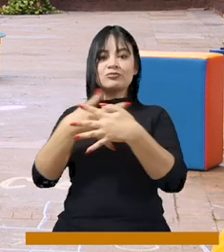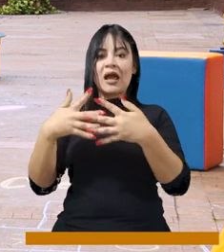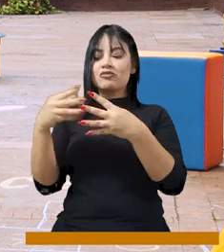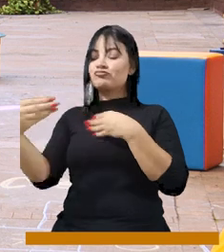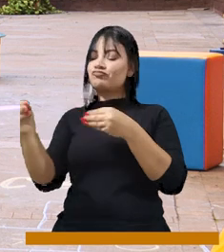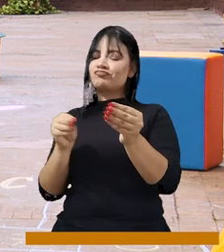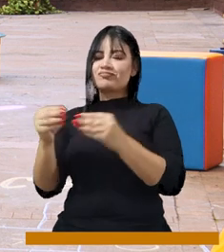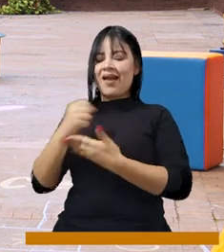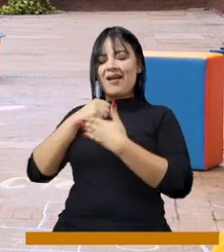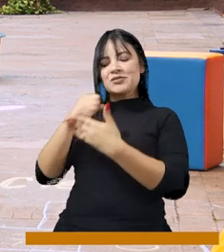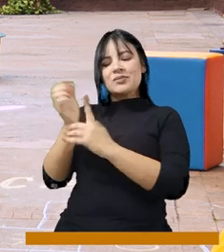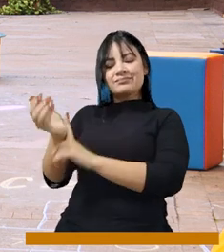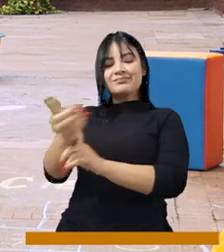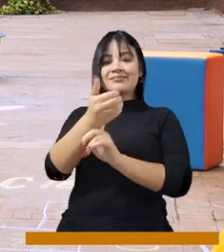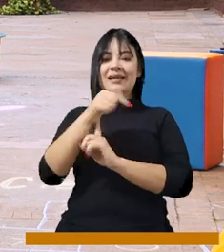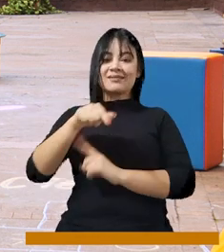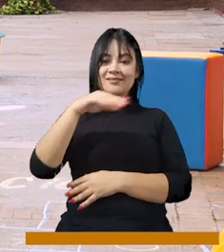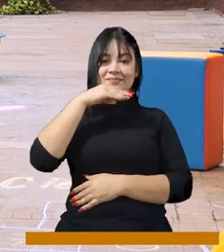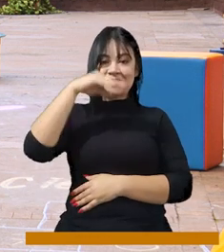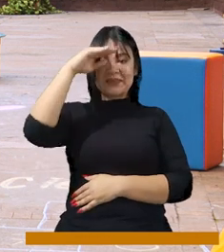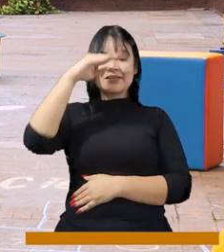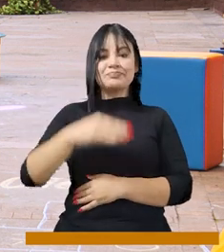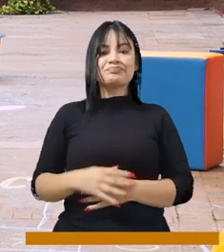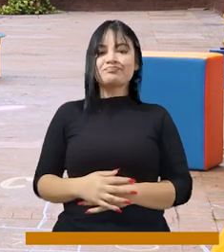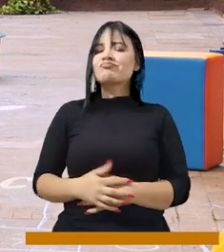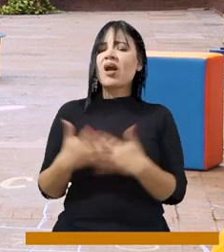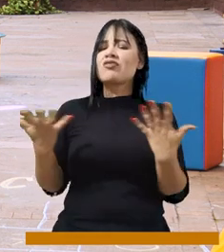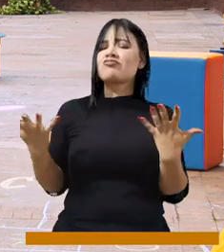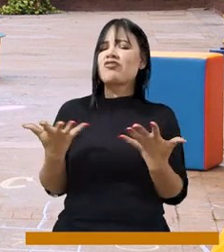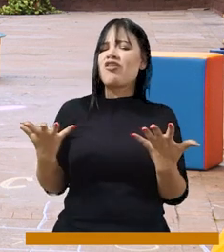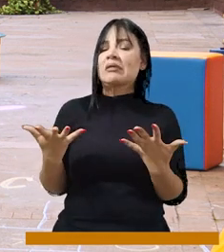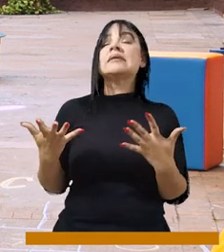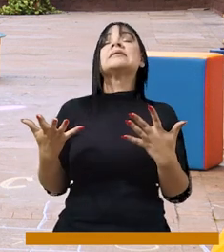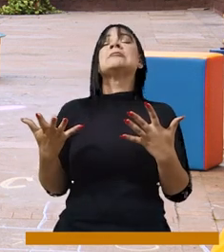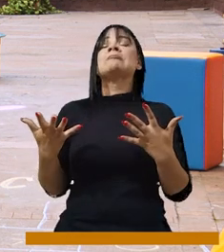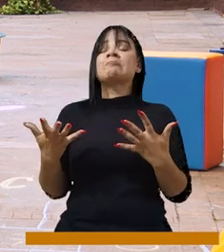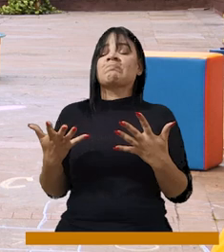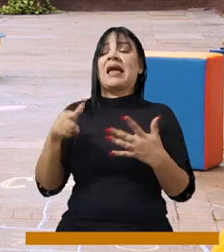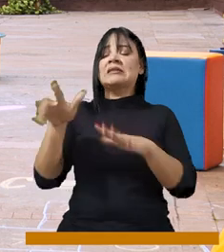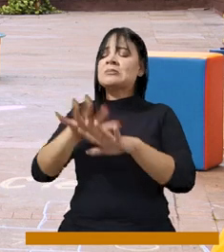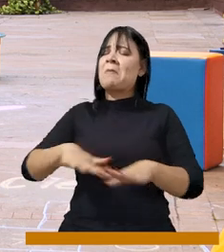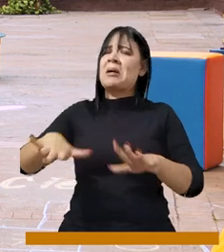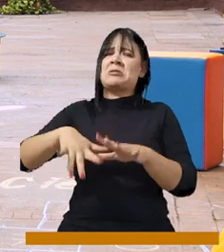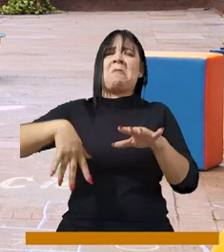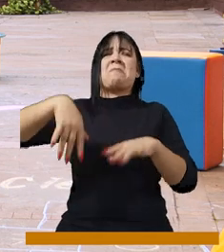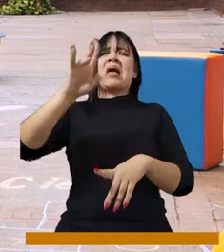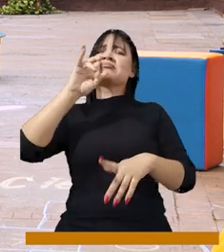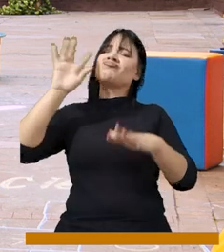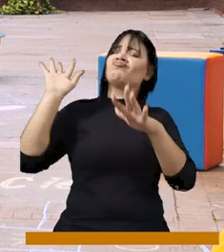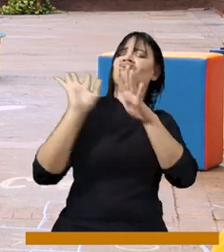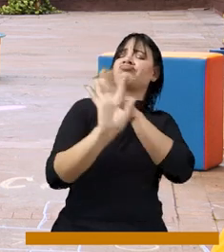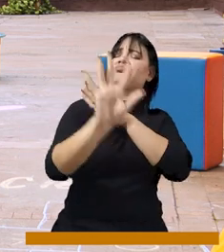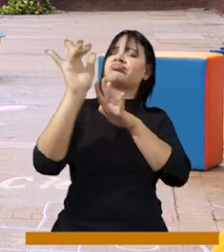proteger a nuestra primera infancia en la ciudad. Este se encuentra en uno de los sectores más concurridos de mayor vulnerabilidad